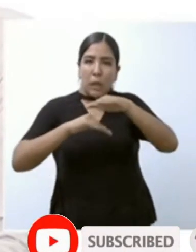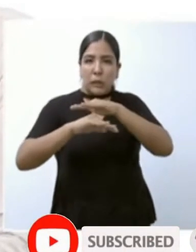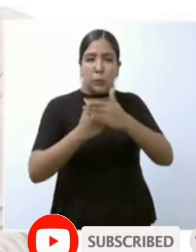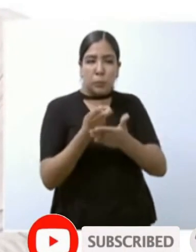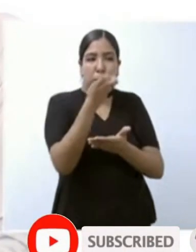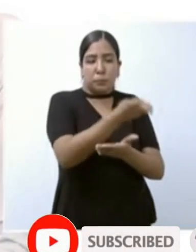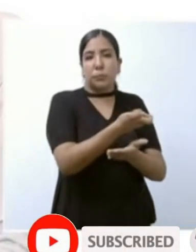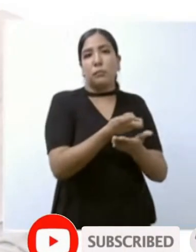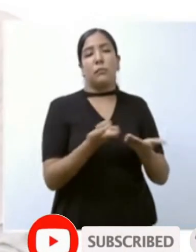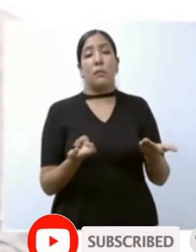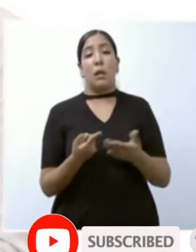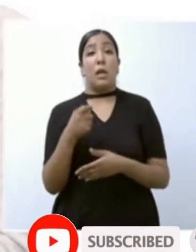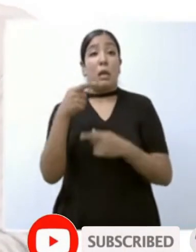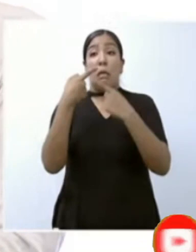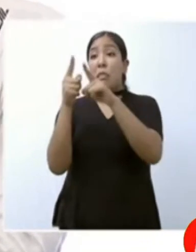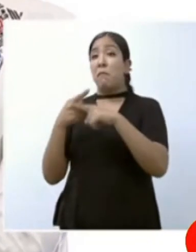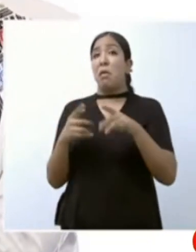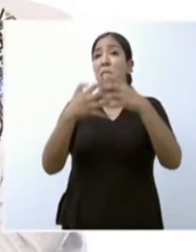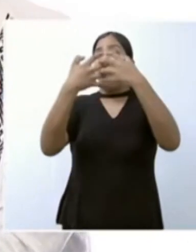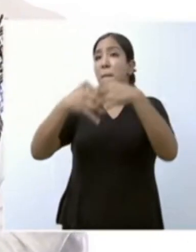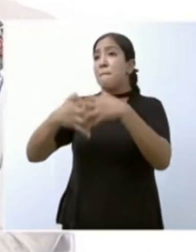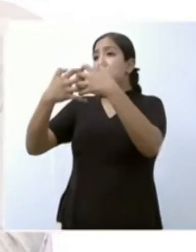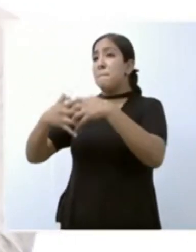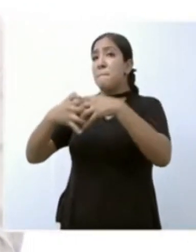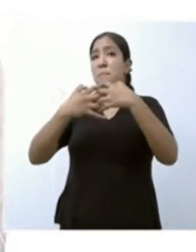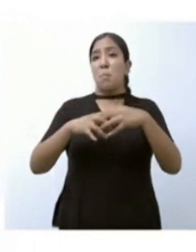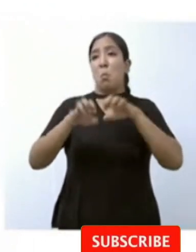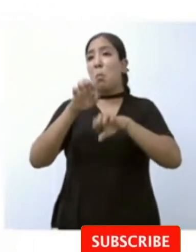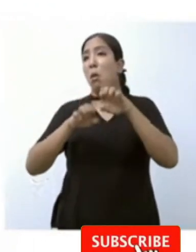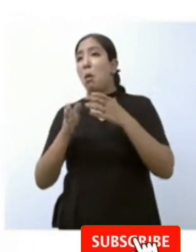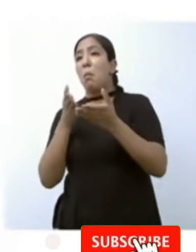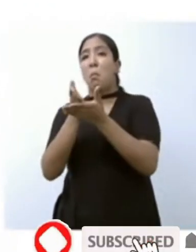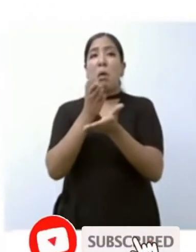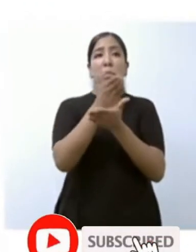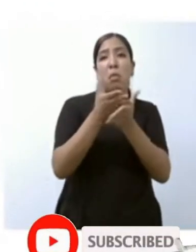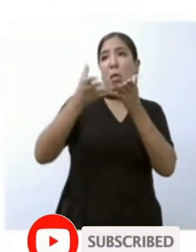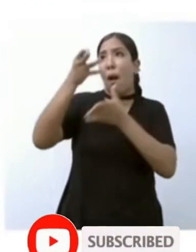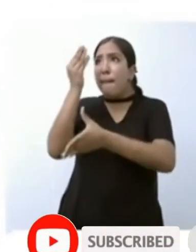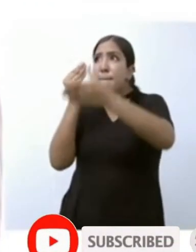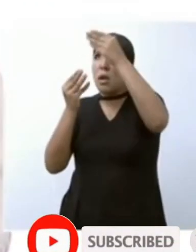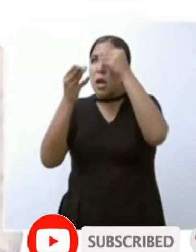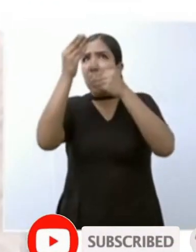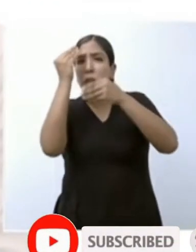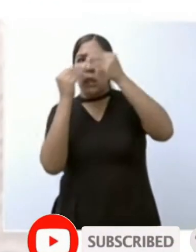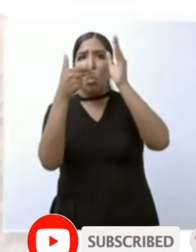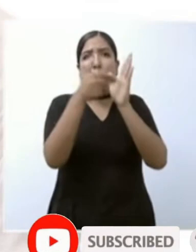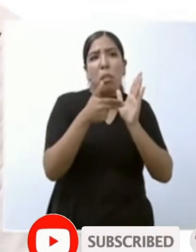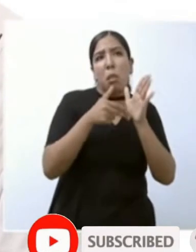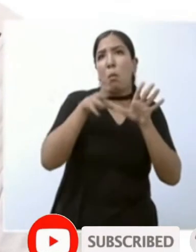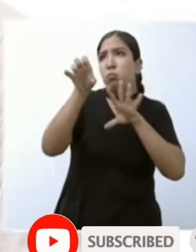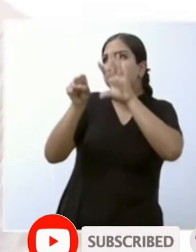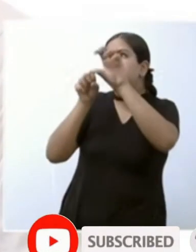y desde luego se van formando se van capacitando y las empresas los van